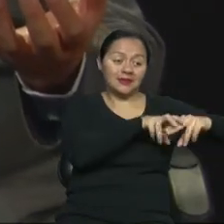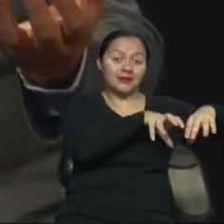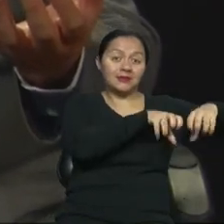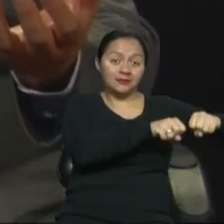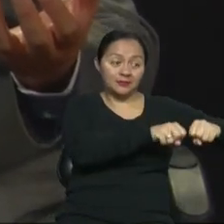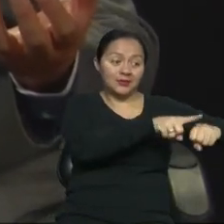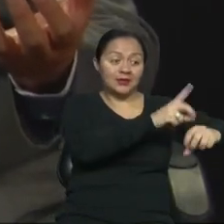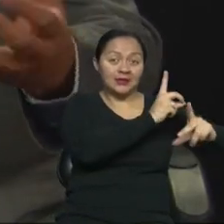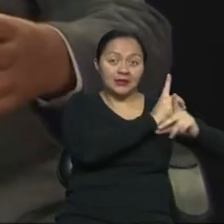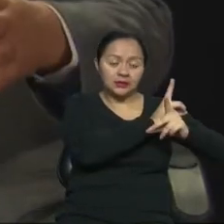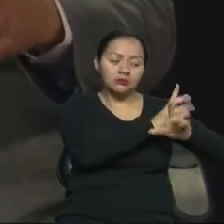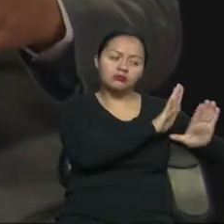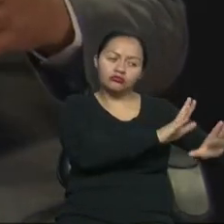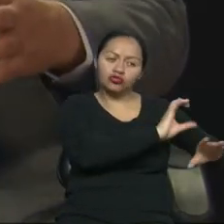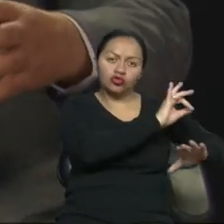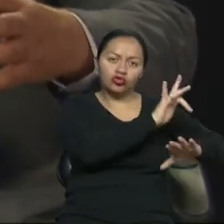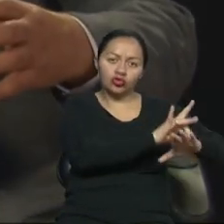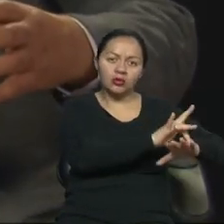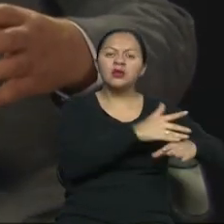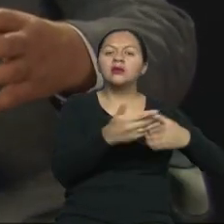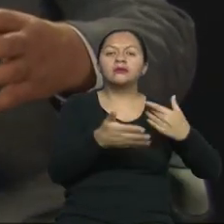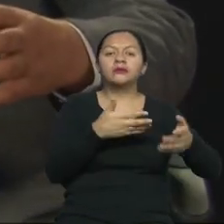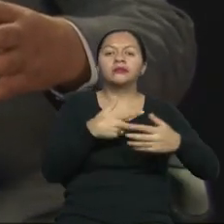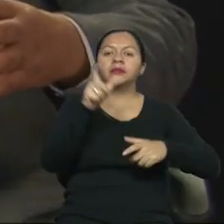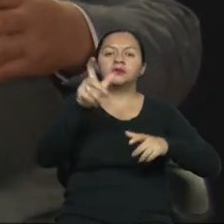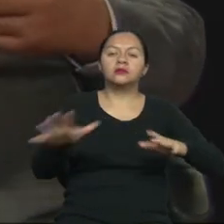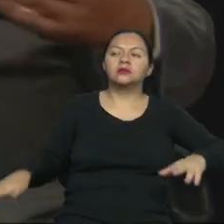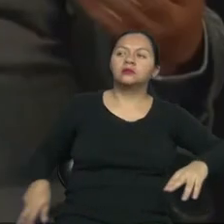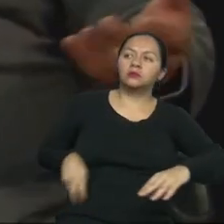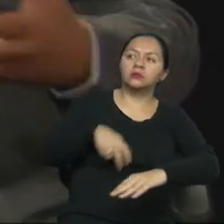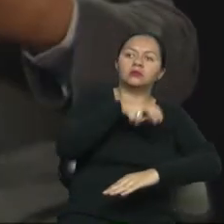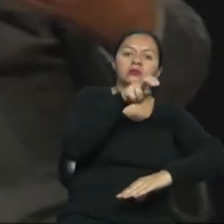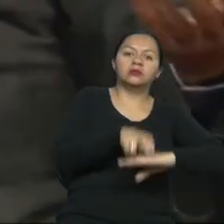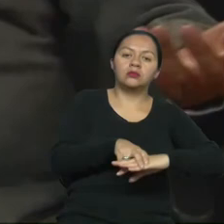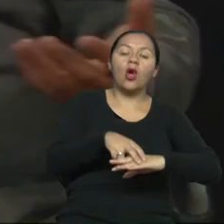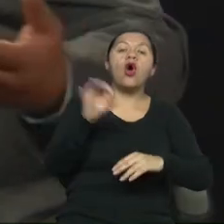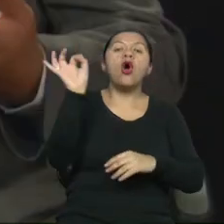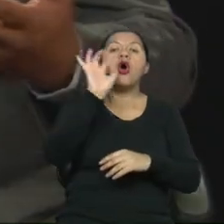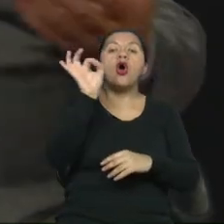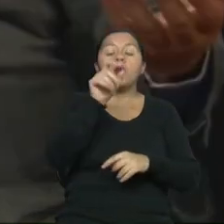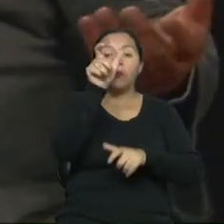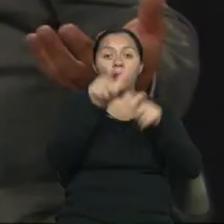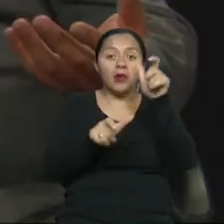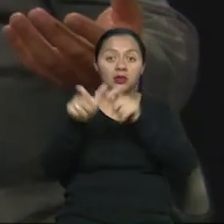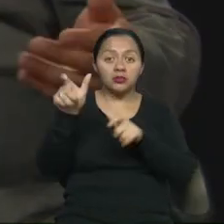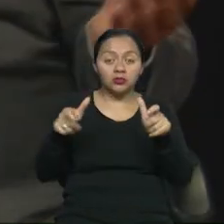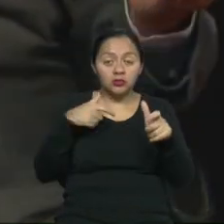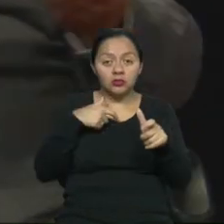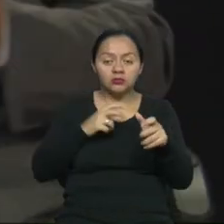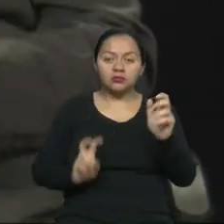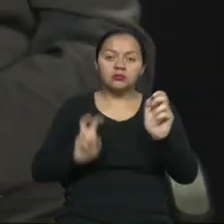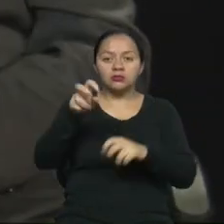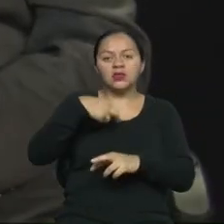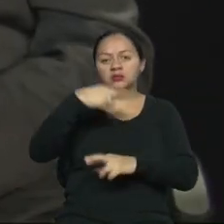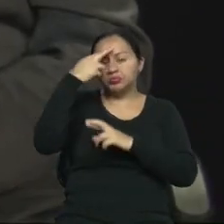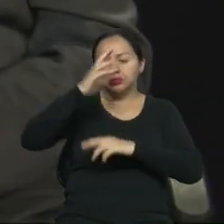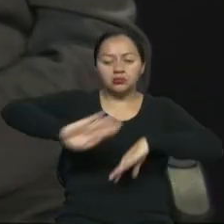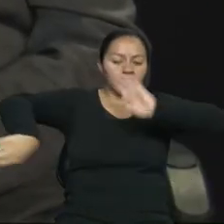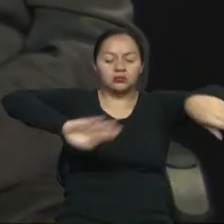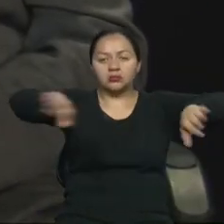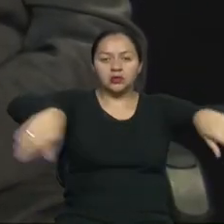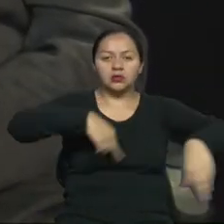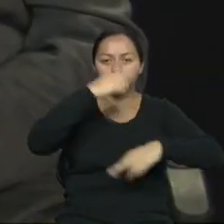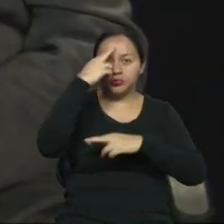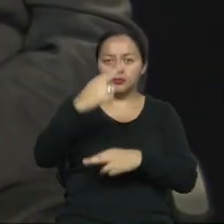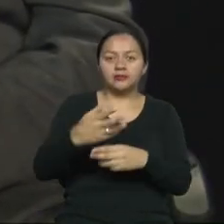discapacidad o preferenciales y una plaza de silla de ruedas si las personas que ocupan este medio de transporte no hacen el uso